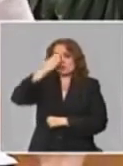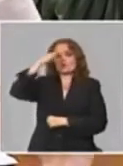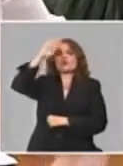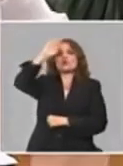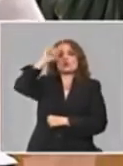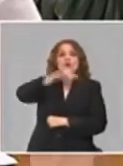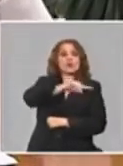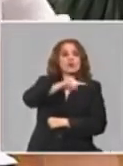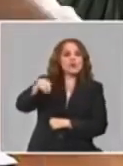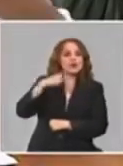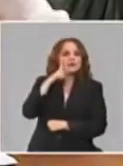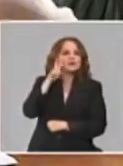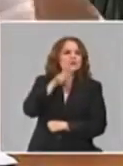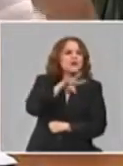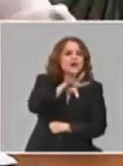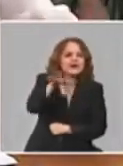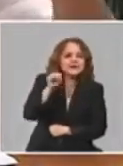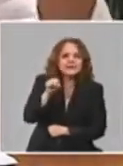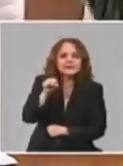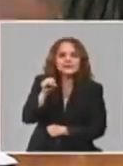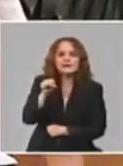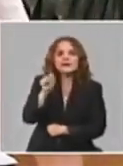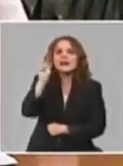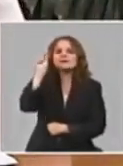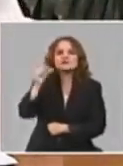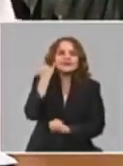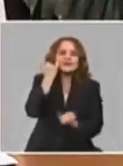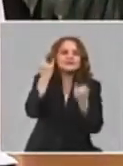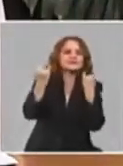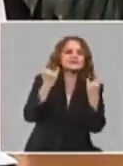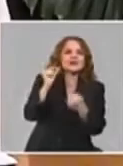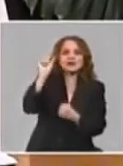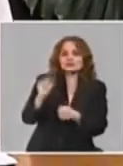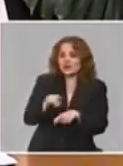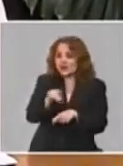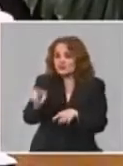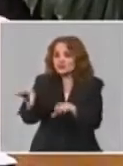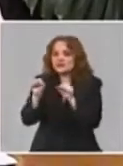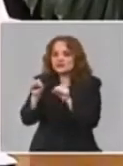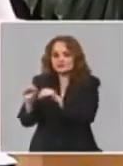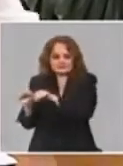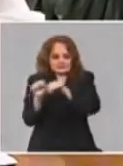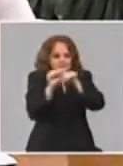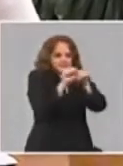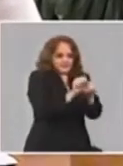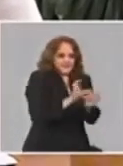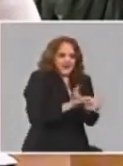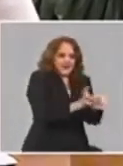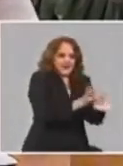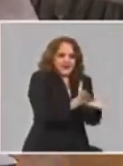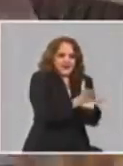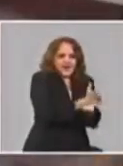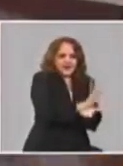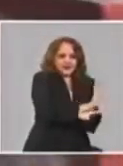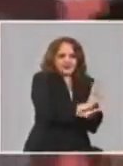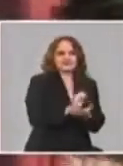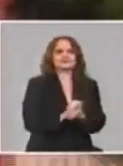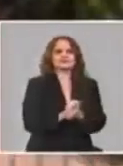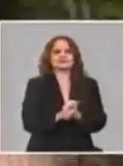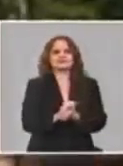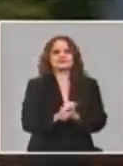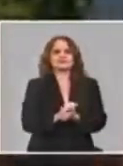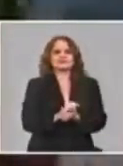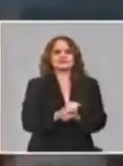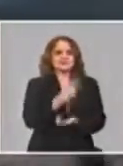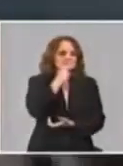y que va a buscar la persona donde esté y además aislarla que también es un tema propio de Cuba aislar tratar